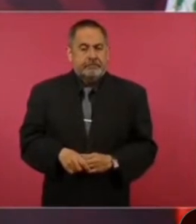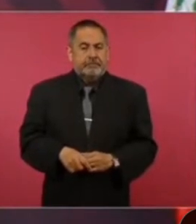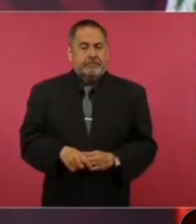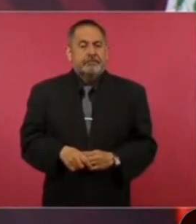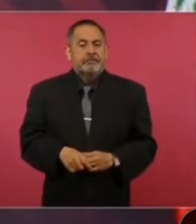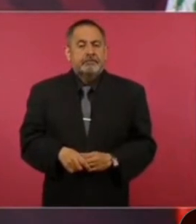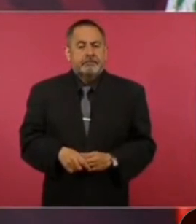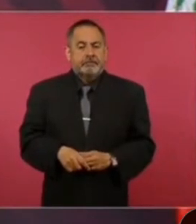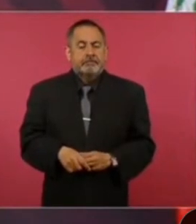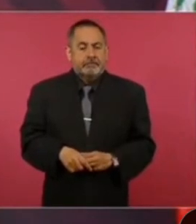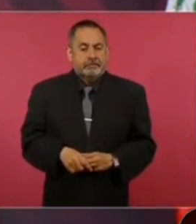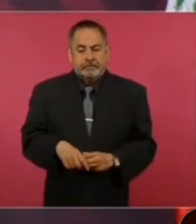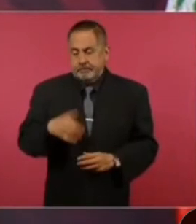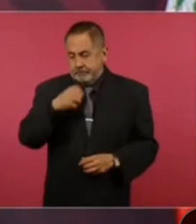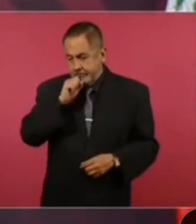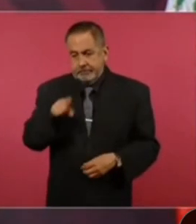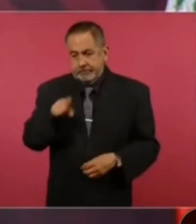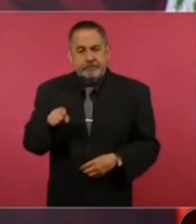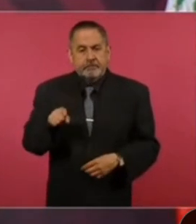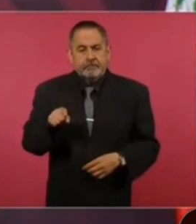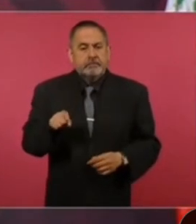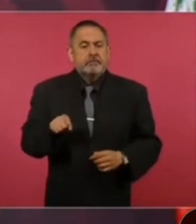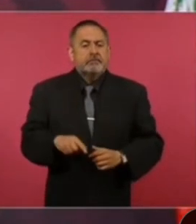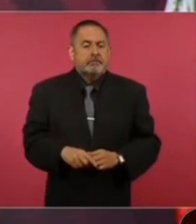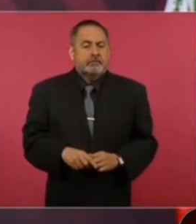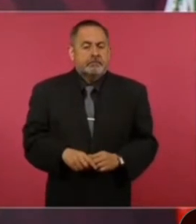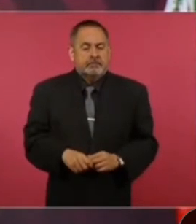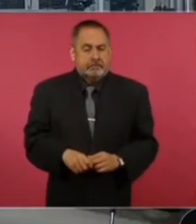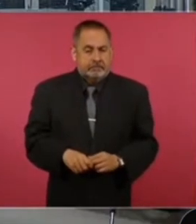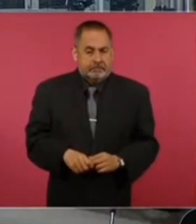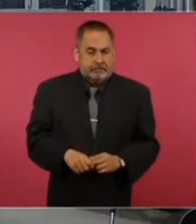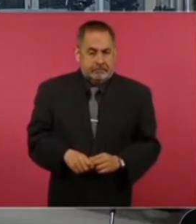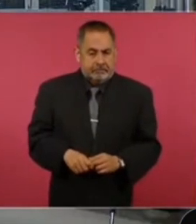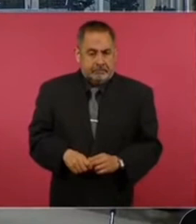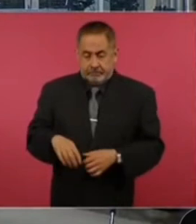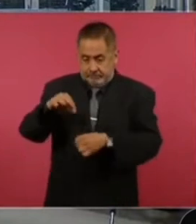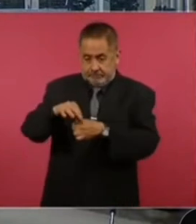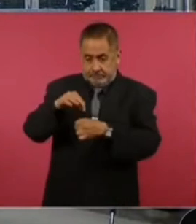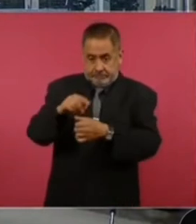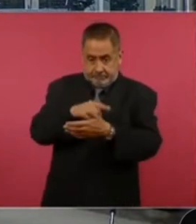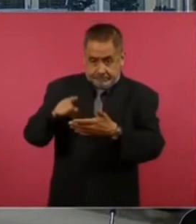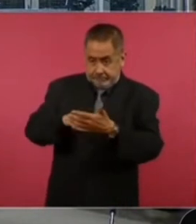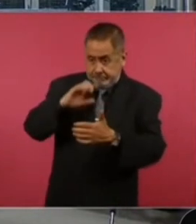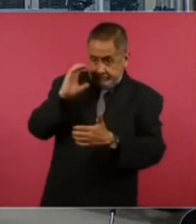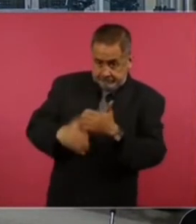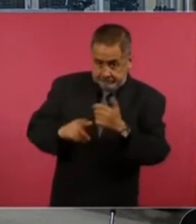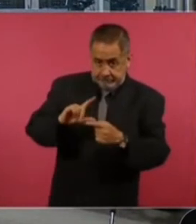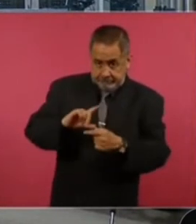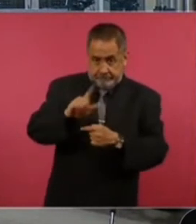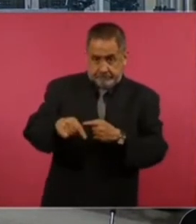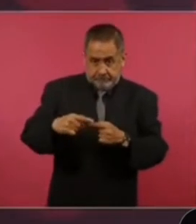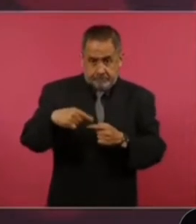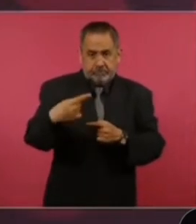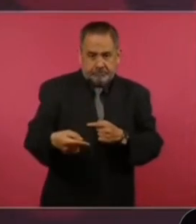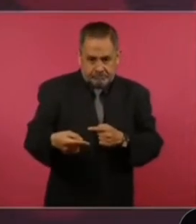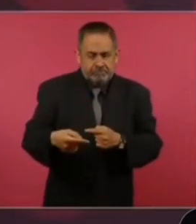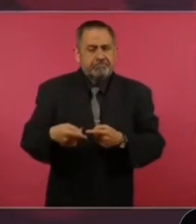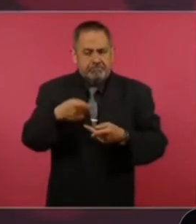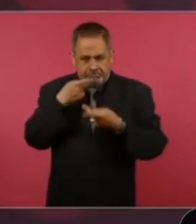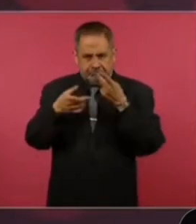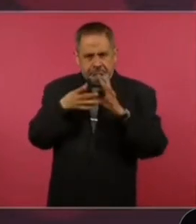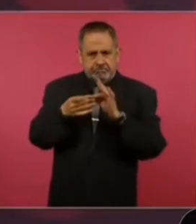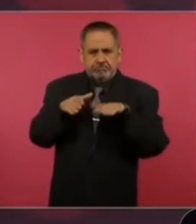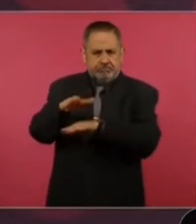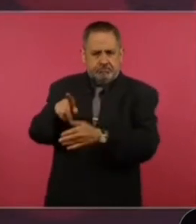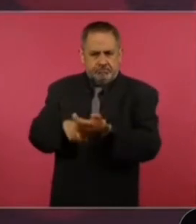Y también pasando las elecciones vamos a hablar más de